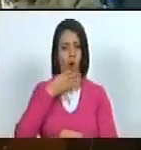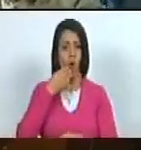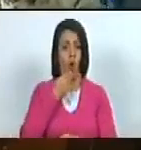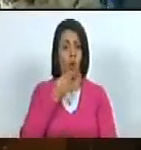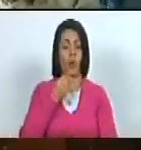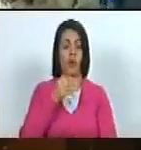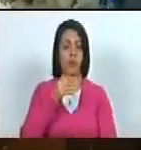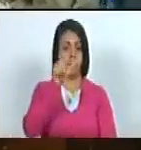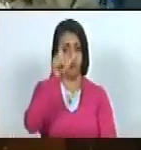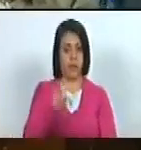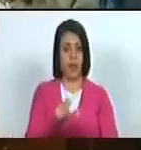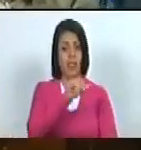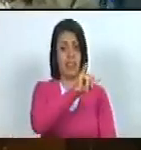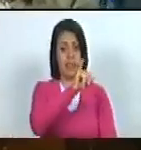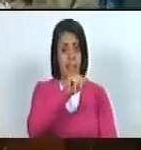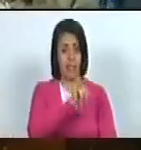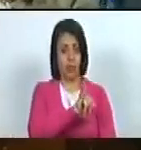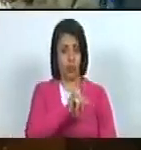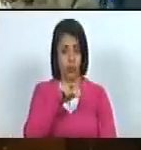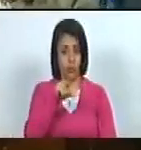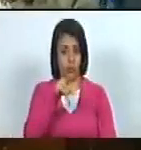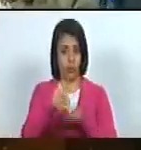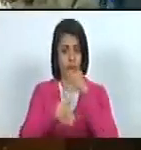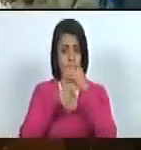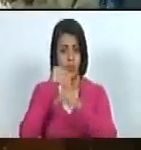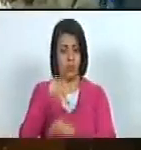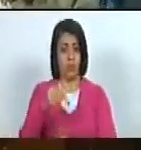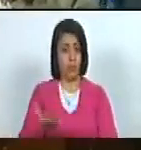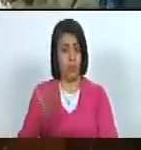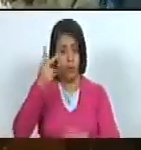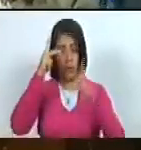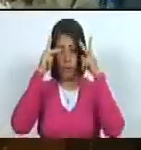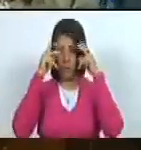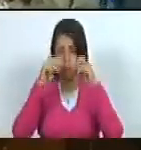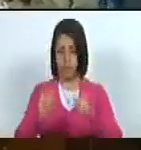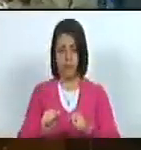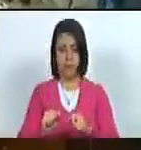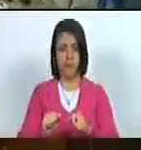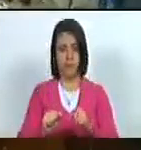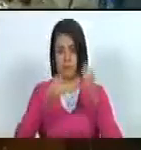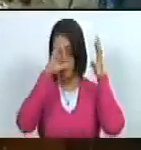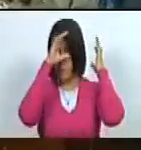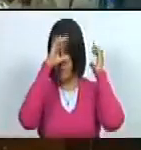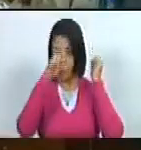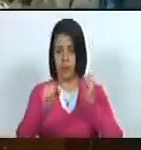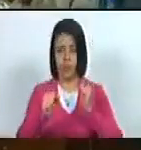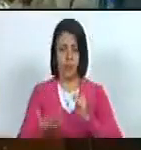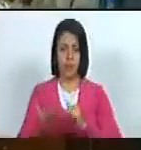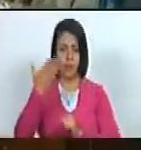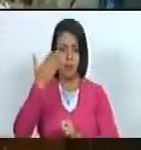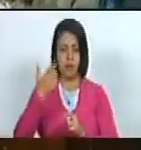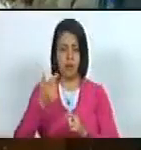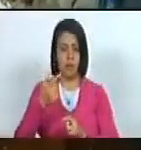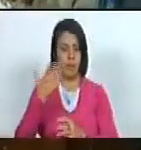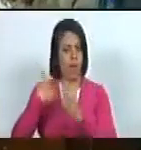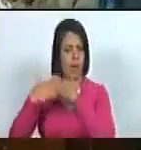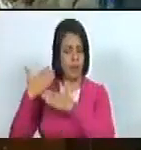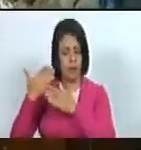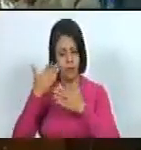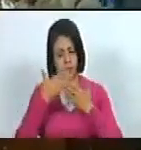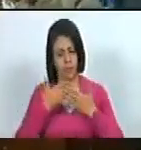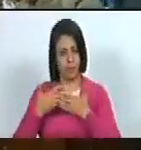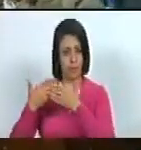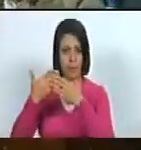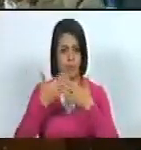azuliano que ha construido una insignia carrera diplomática una insignia carrera desde sus estudios